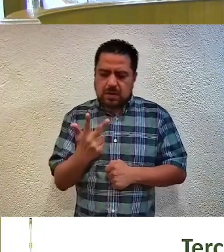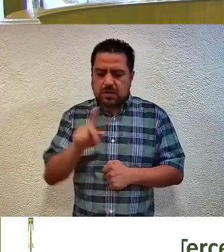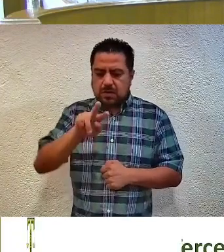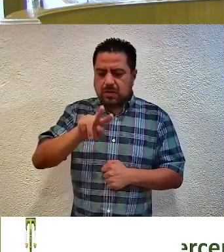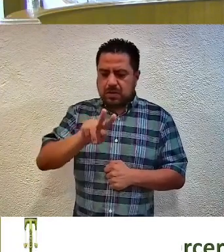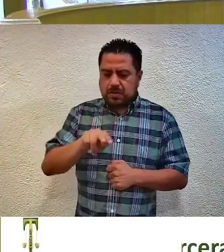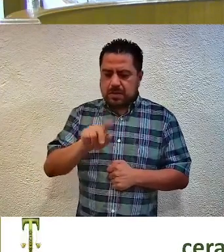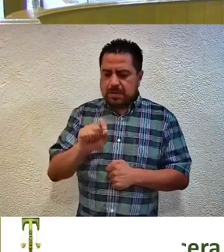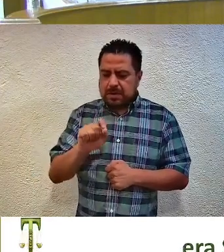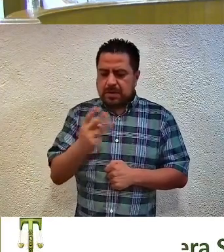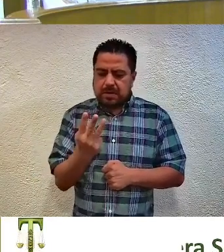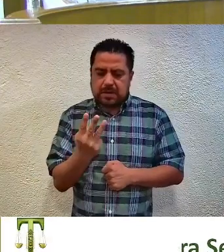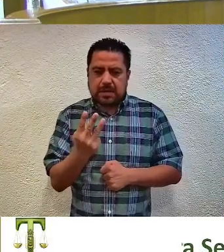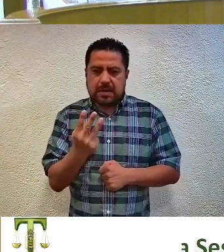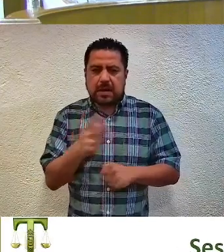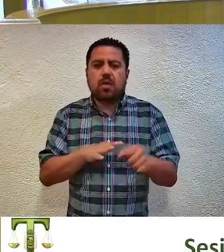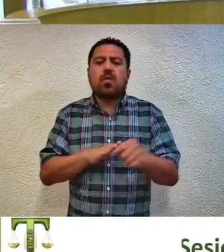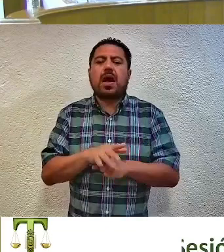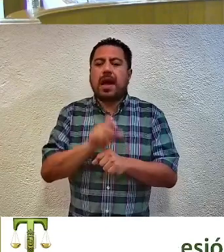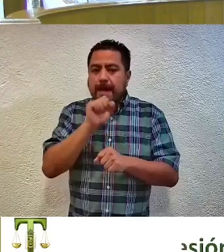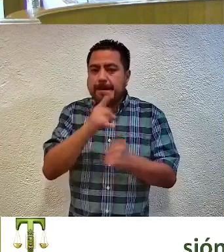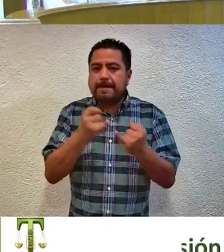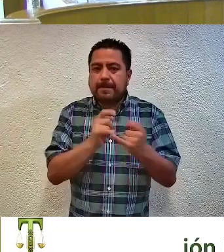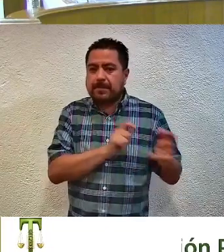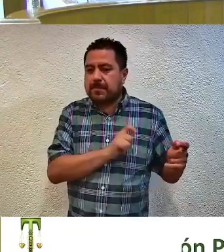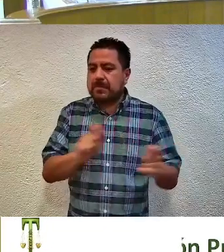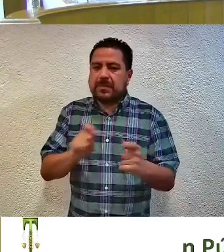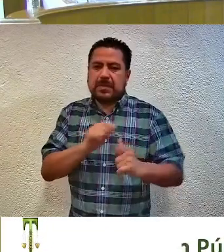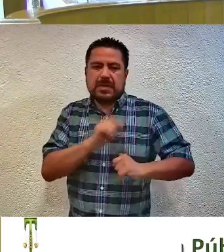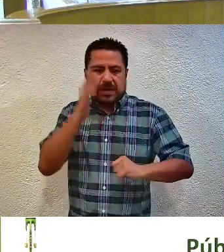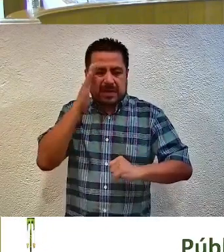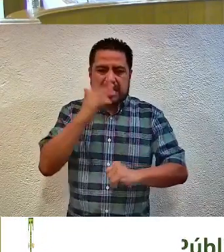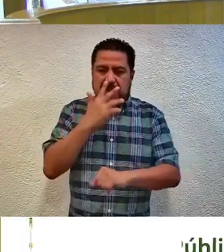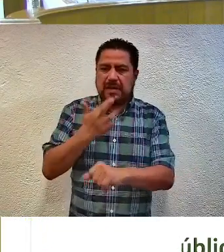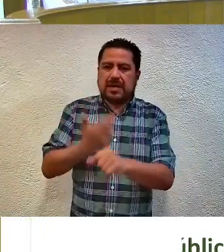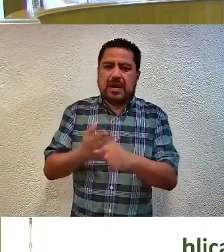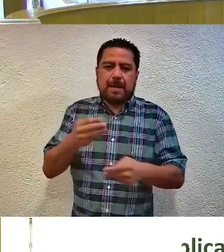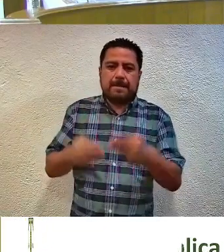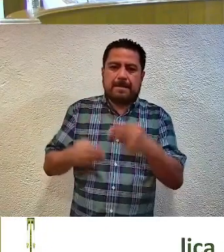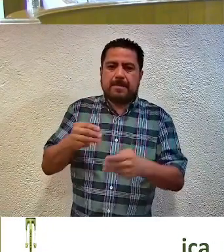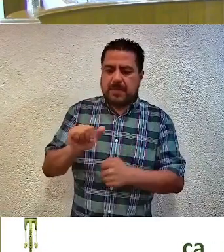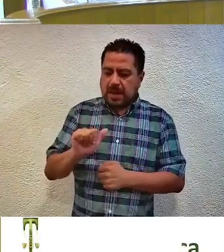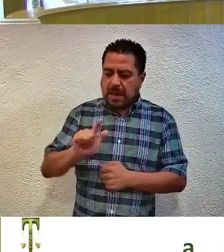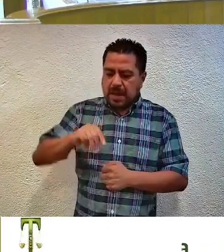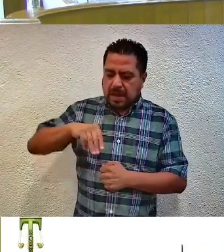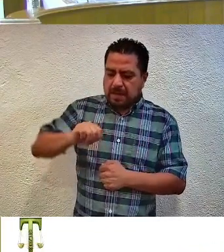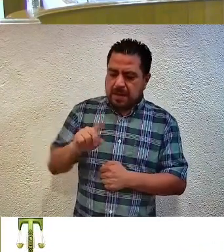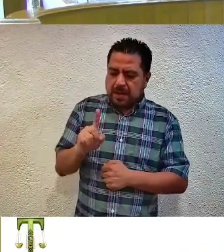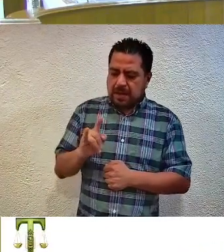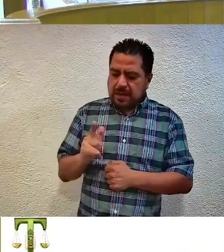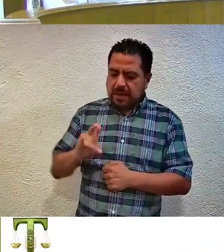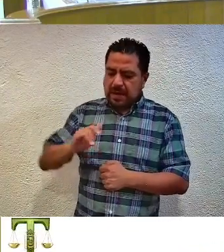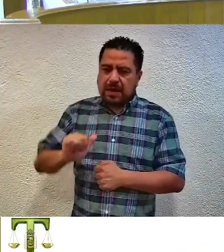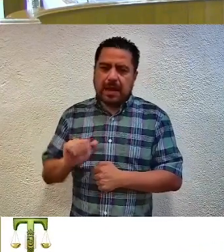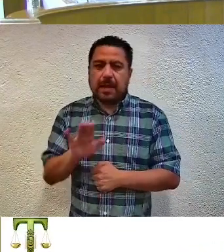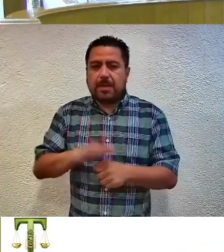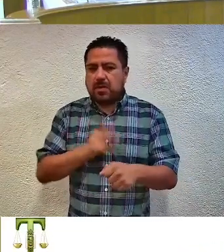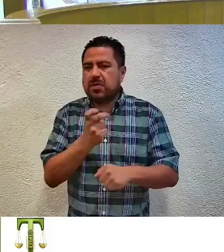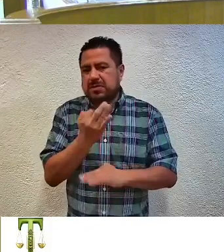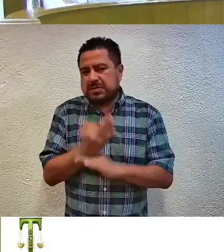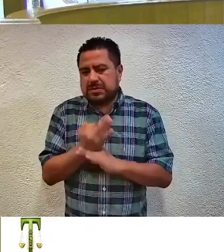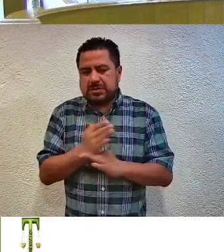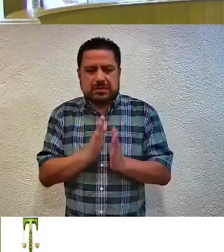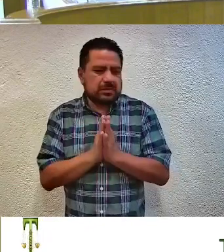2023, el cual también fue turnado a la ponencia a cargo de la magistrada, Almadela Eugenio Alcaraz. Por lo tanto, le